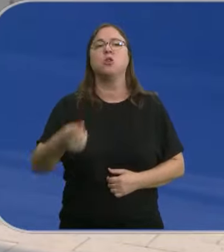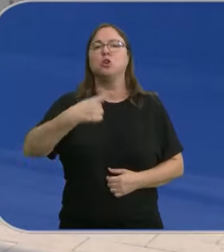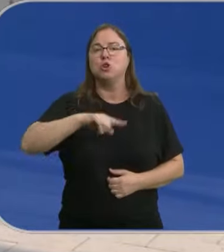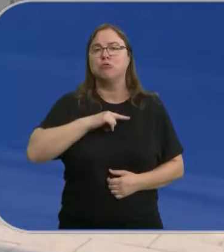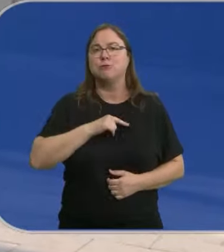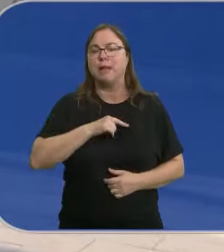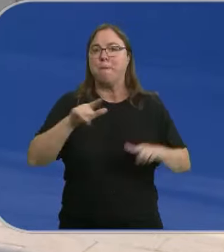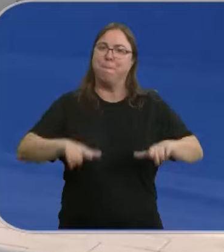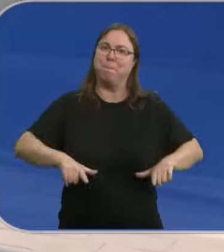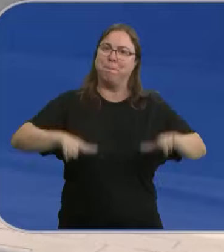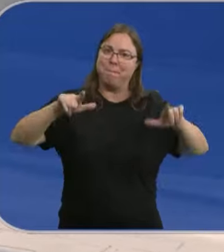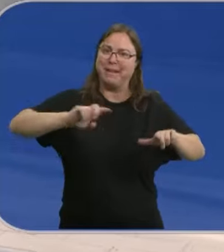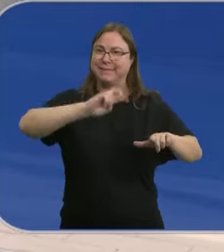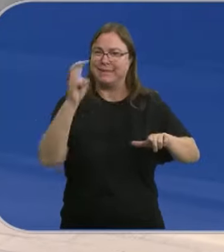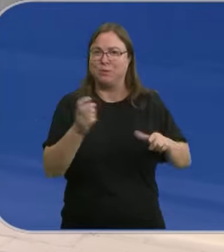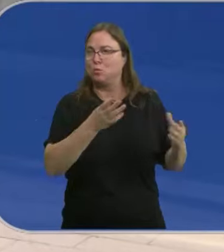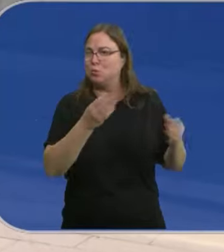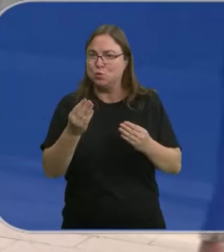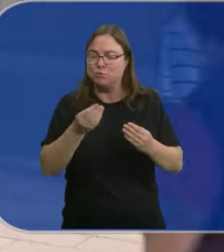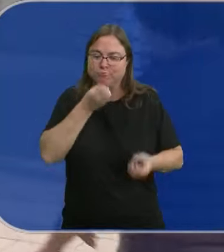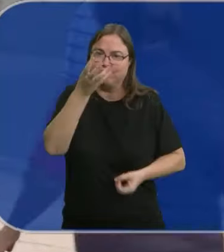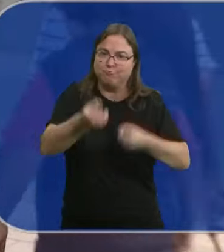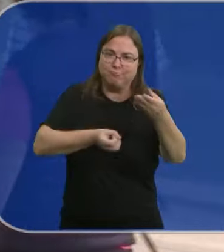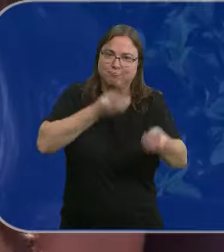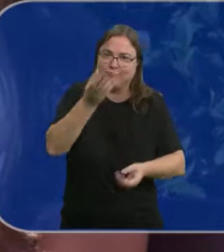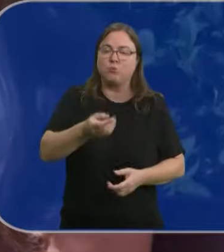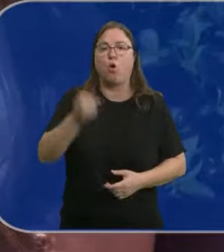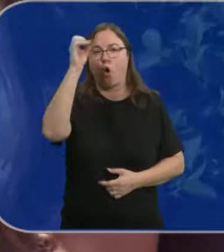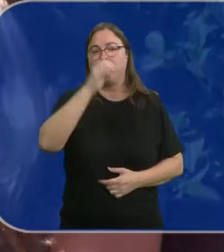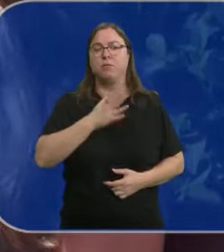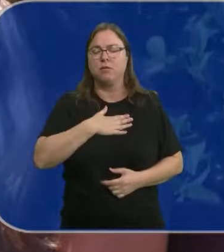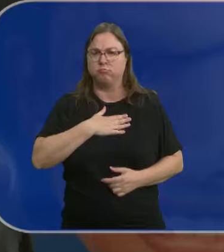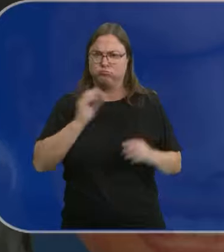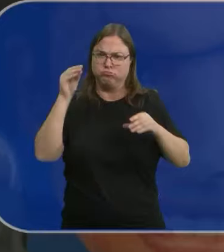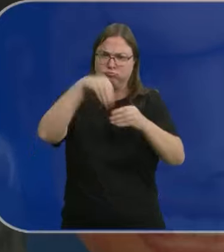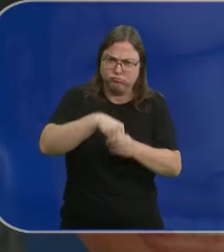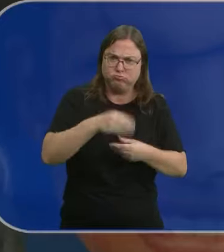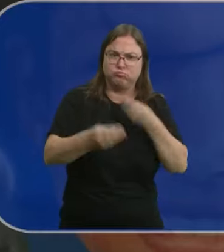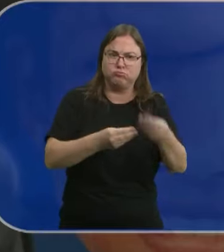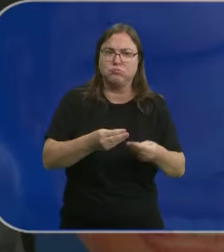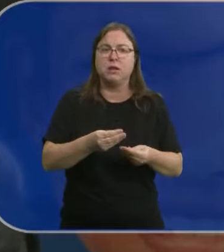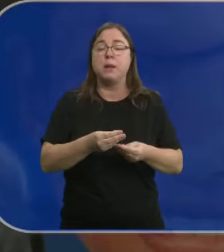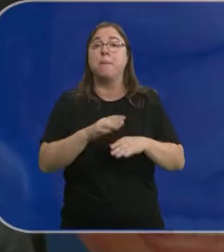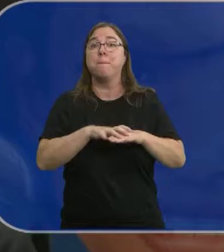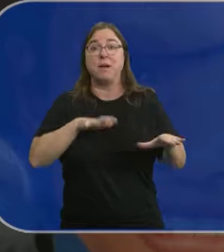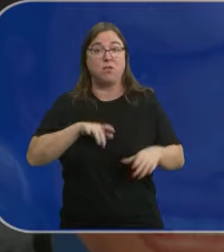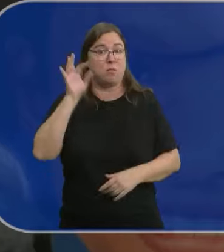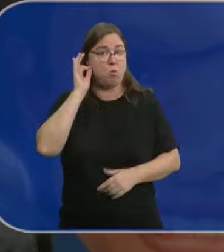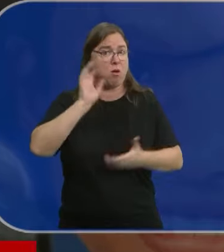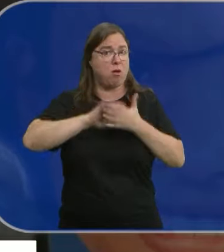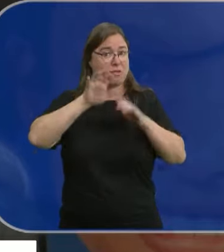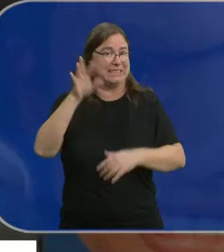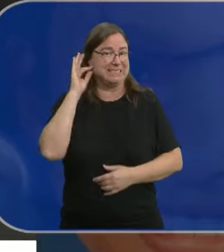muchas plataformas donde podemos expresar nuestra opinión. Y se implican. La mayor parte de las castellano